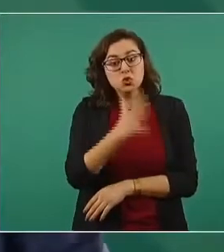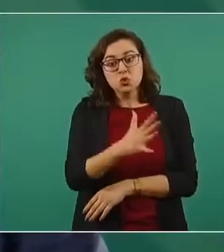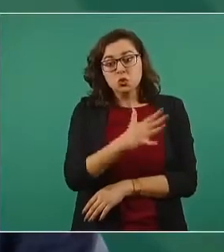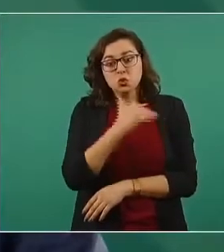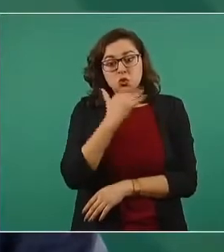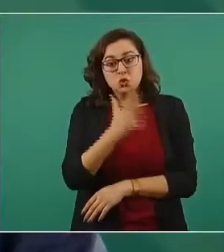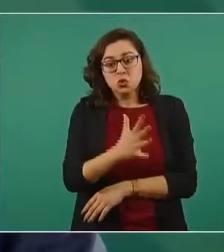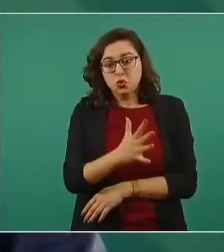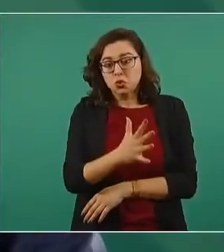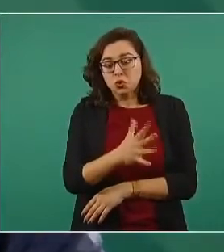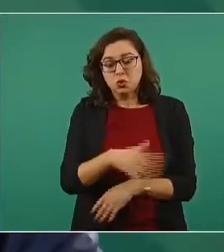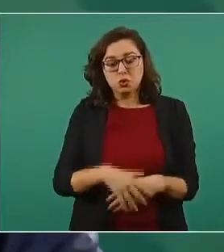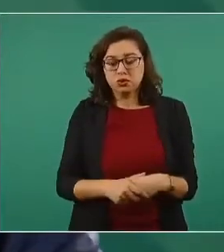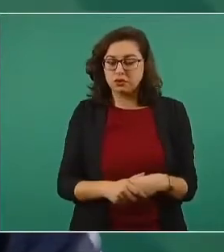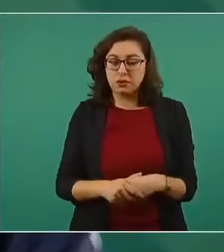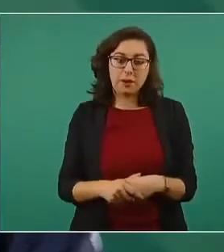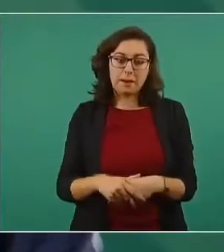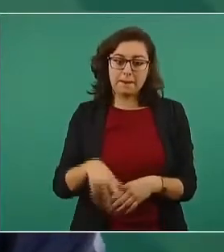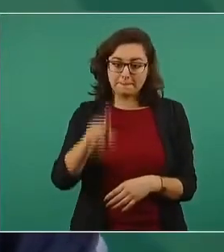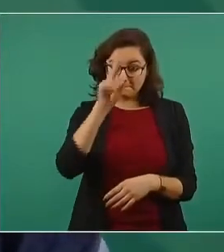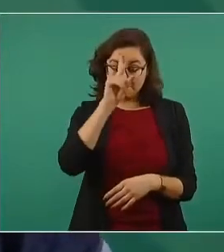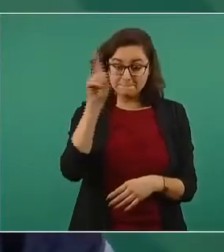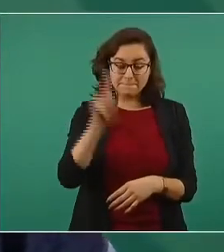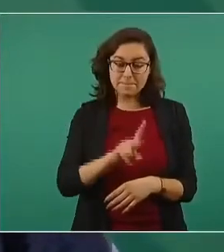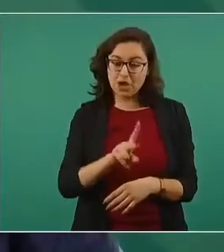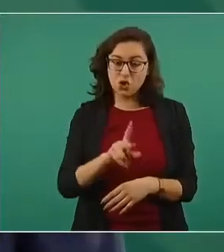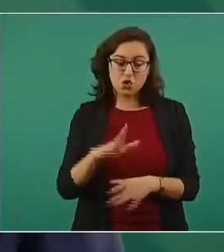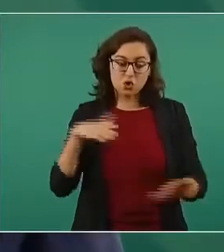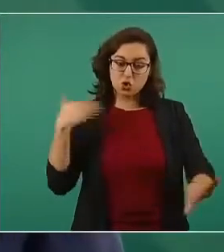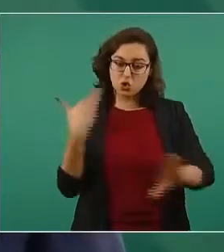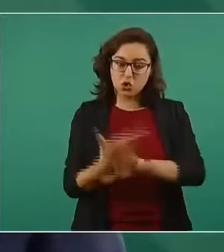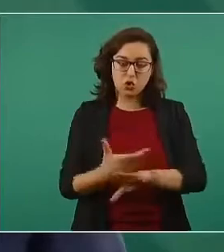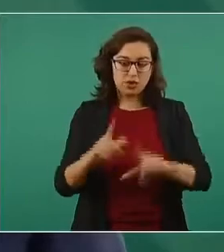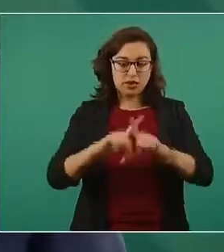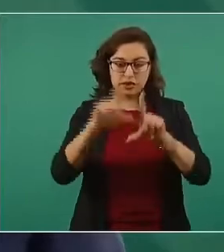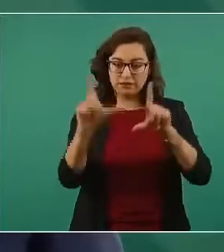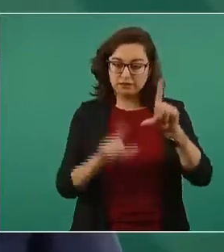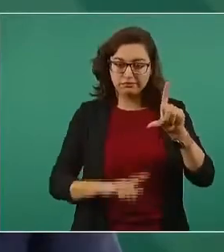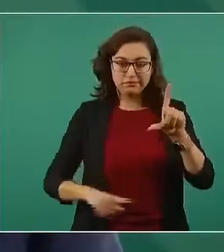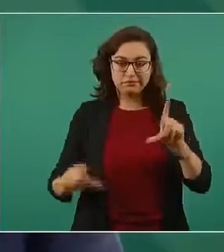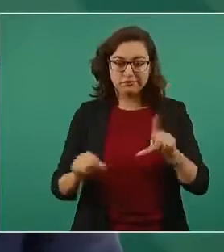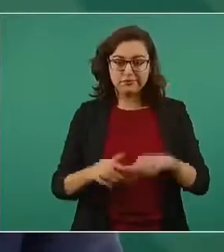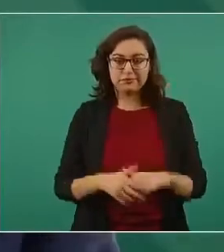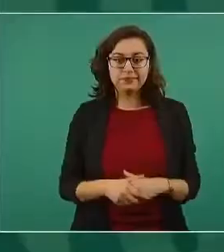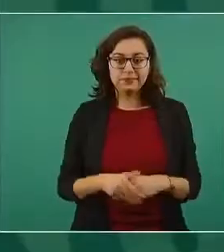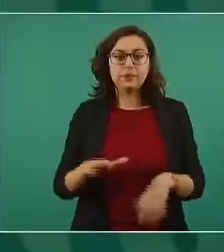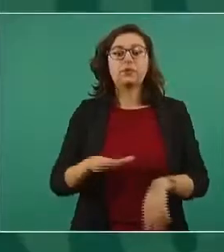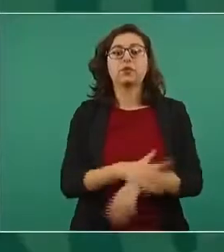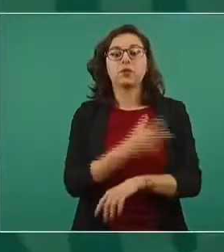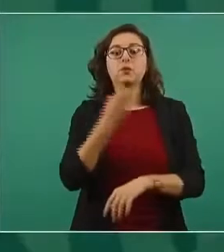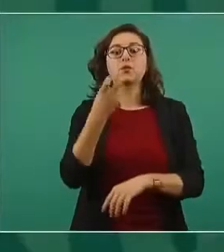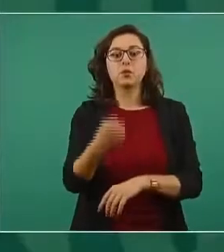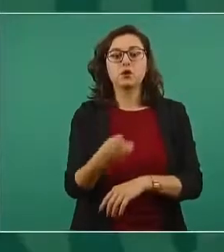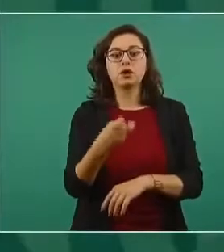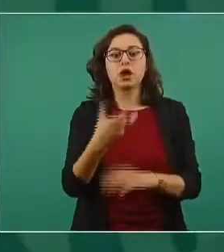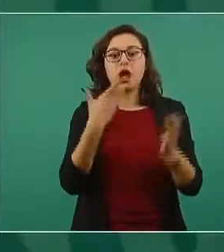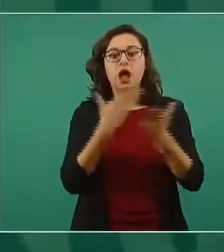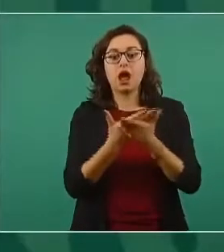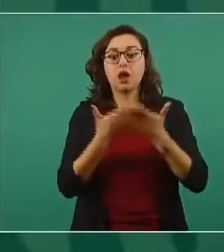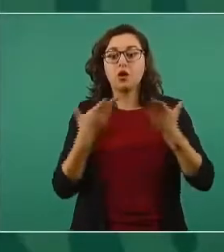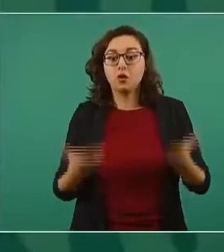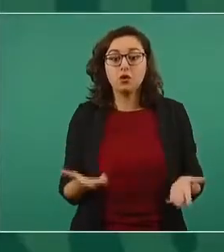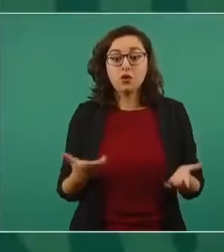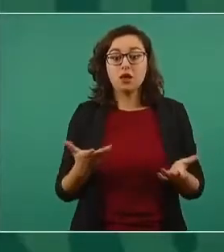afectaba a México. Por eso, la democracia es